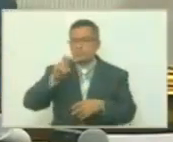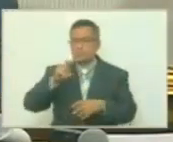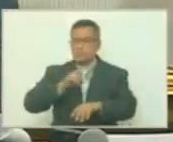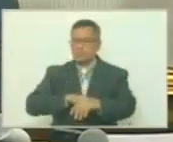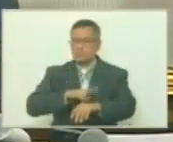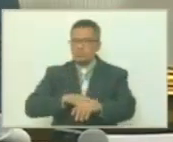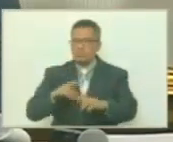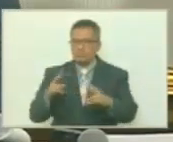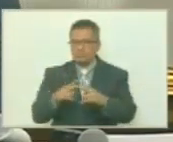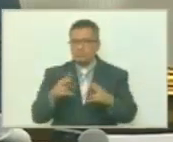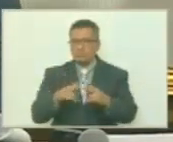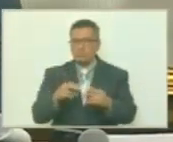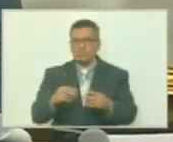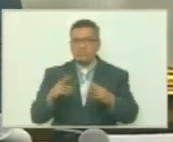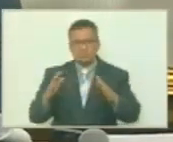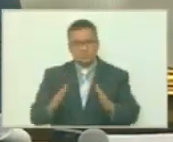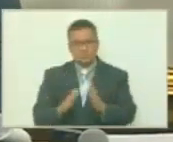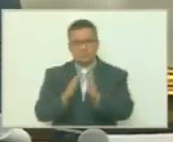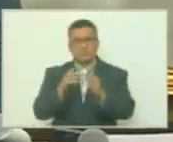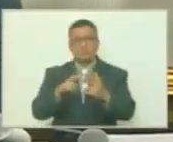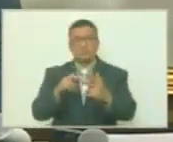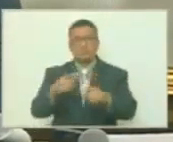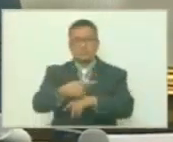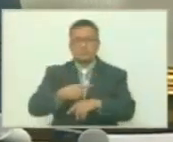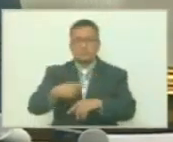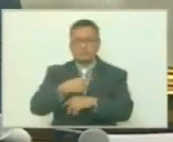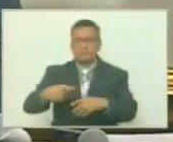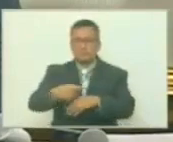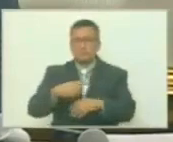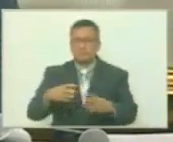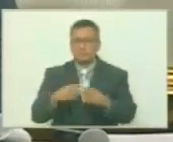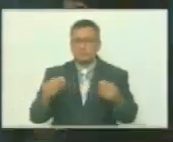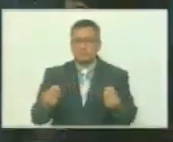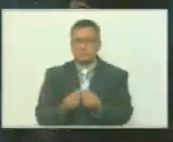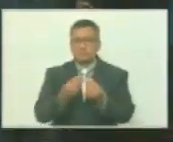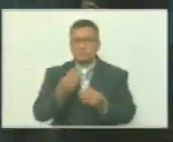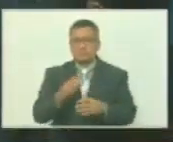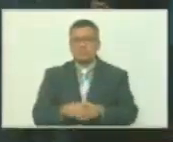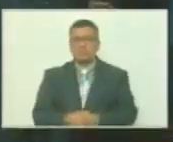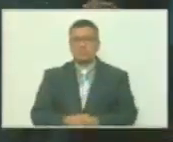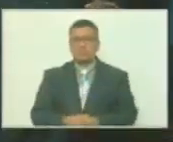concordia de encuentro y de búsqueda conjunta del futuro